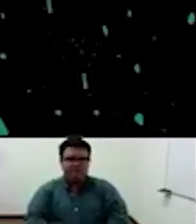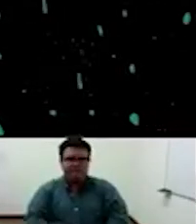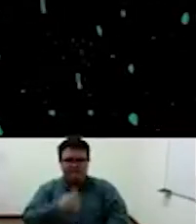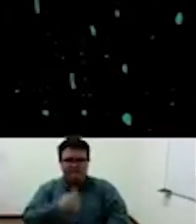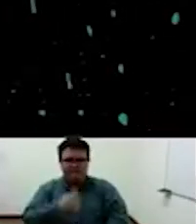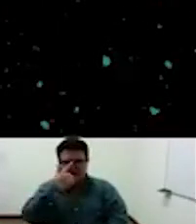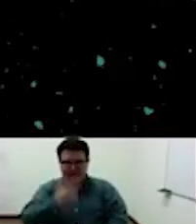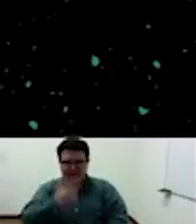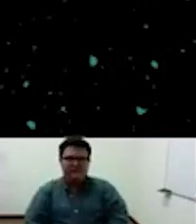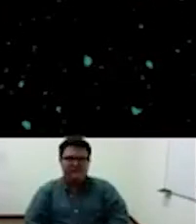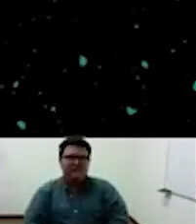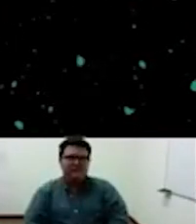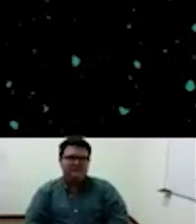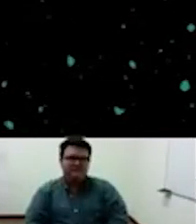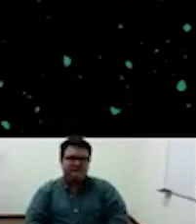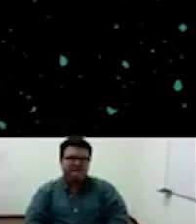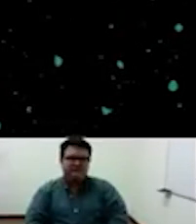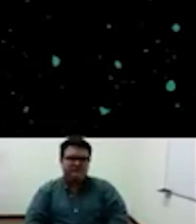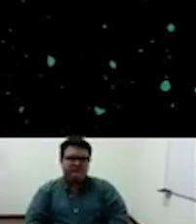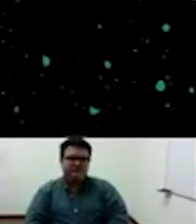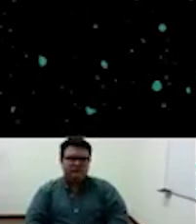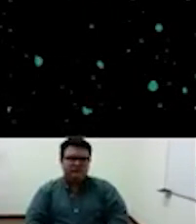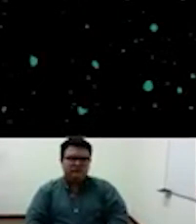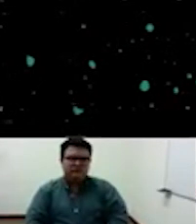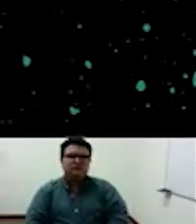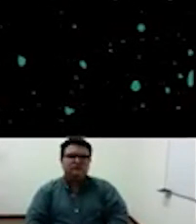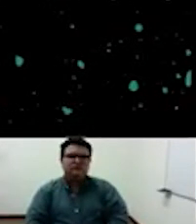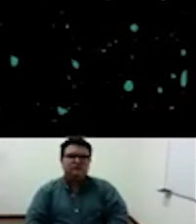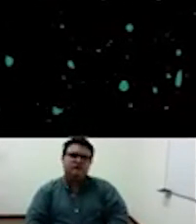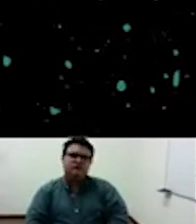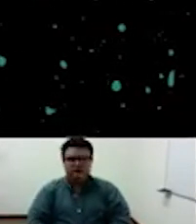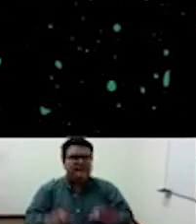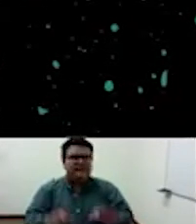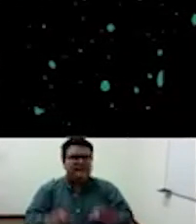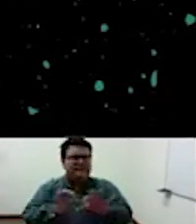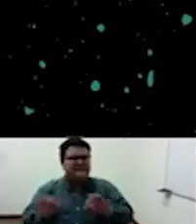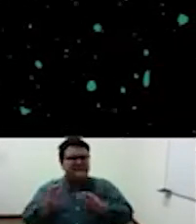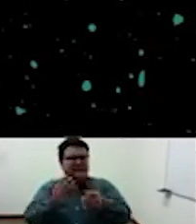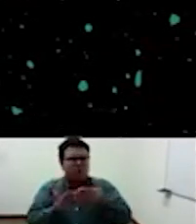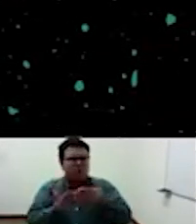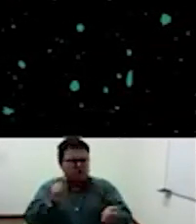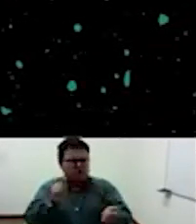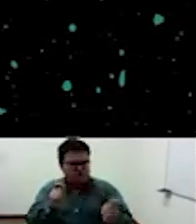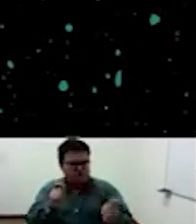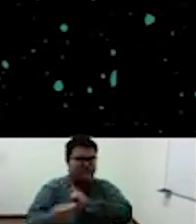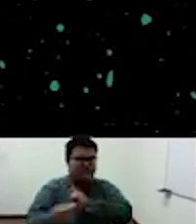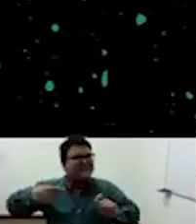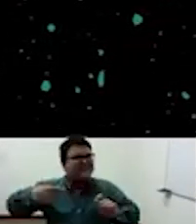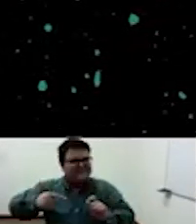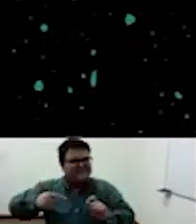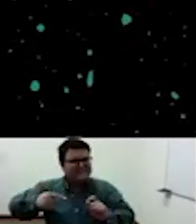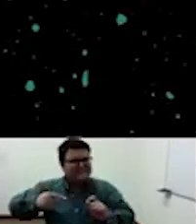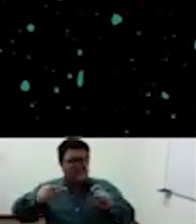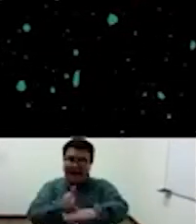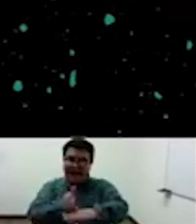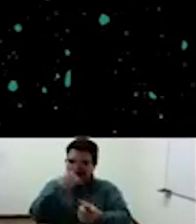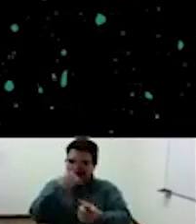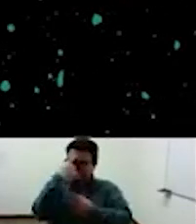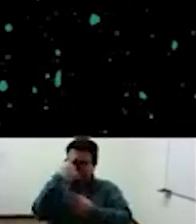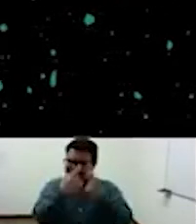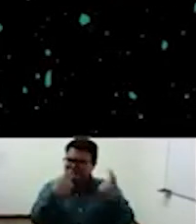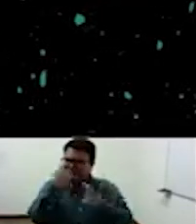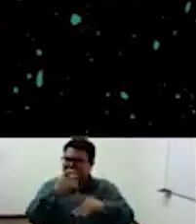para pasar al concepto de transmodernidad es importante ver o tocar